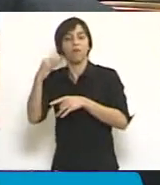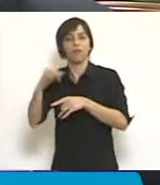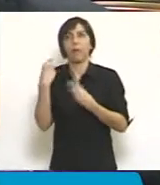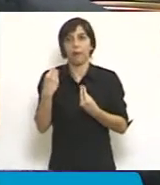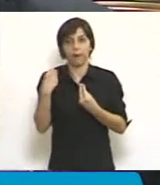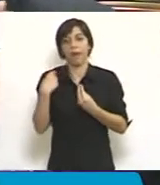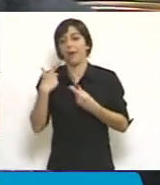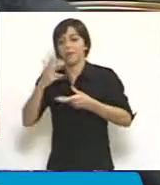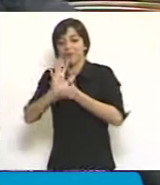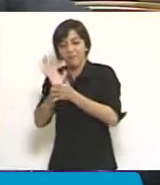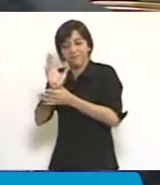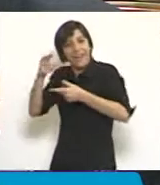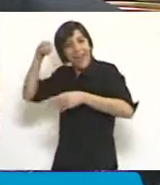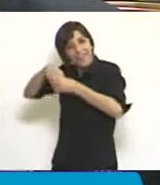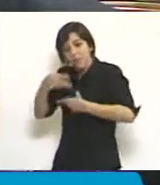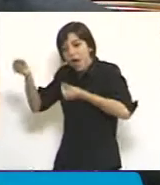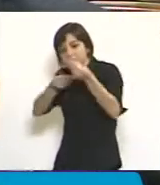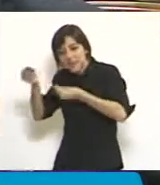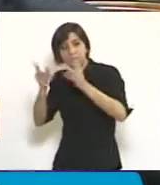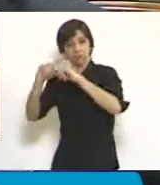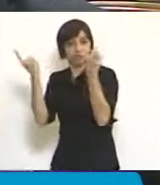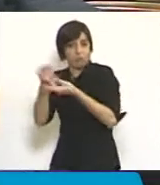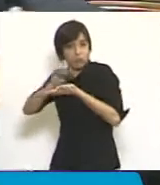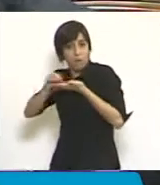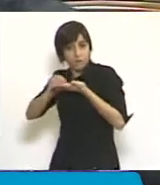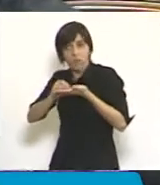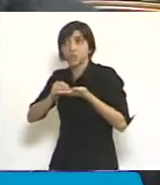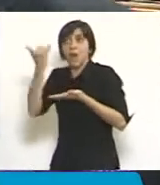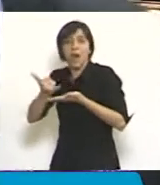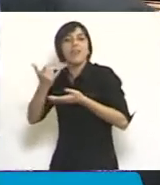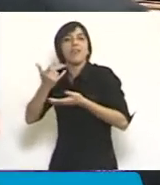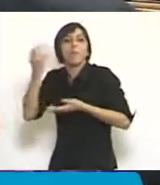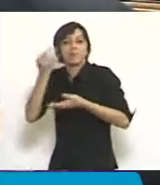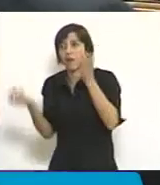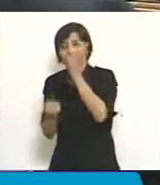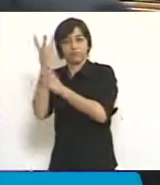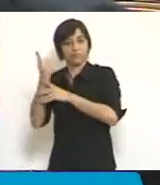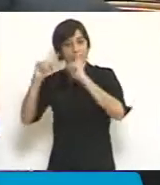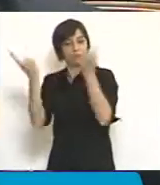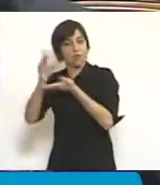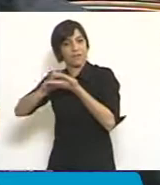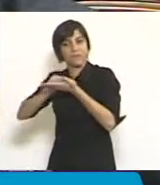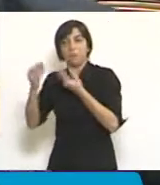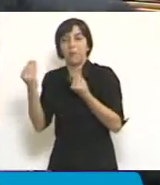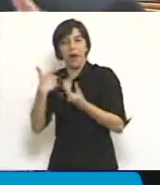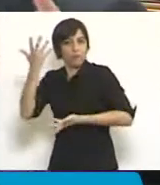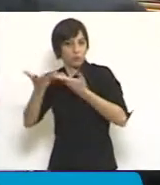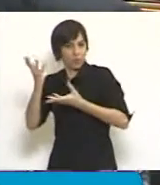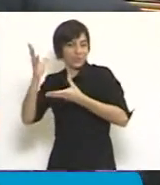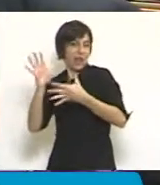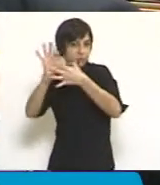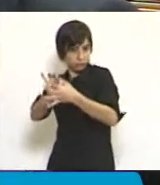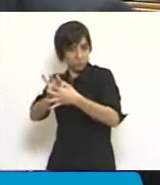y lo administrativo son las oficinas de gestión judicial, el corazón de un